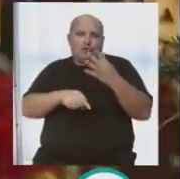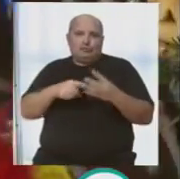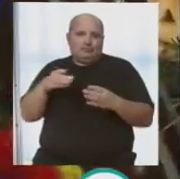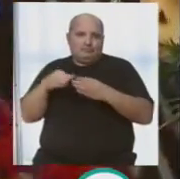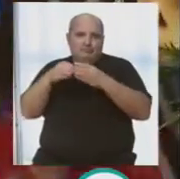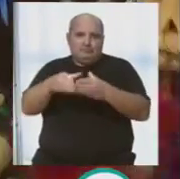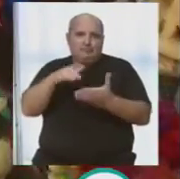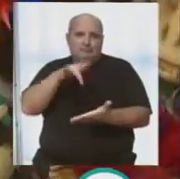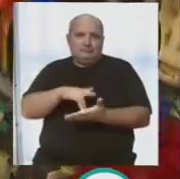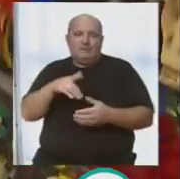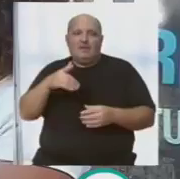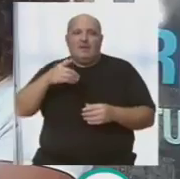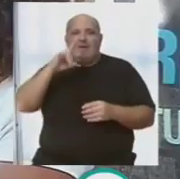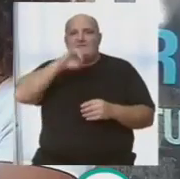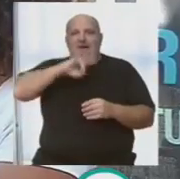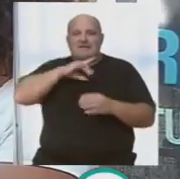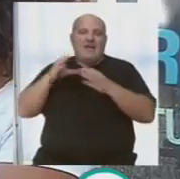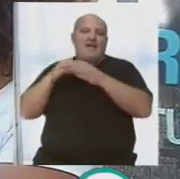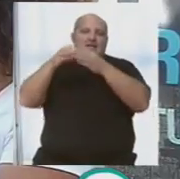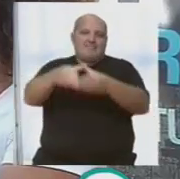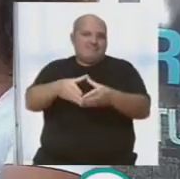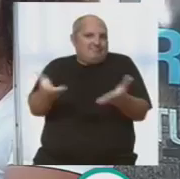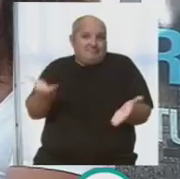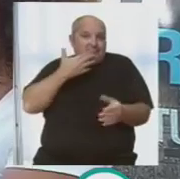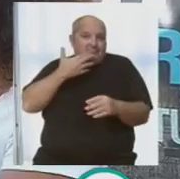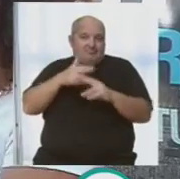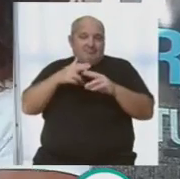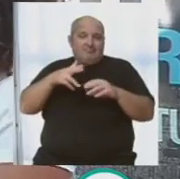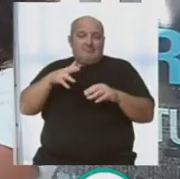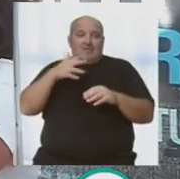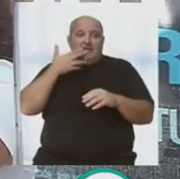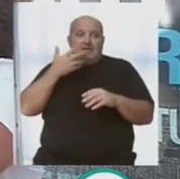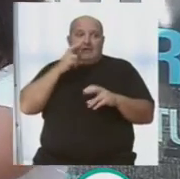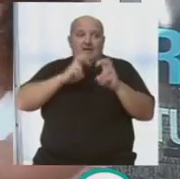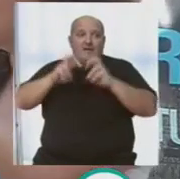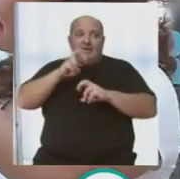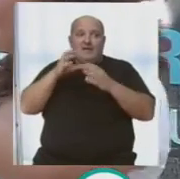traer el falla, ¿no? Al Balboarte de la Candelaria, ¿no?